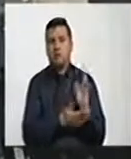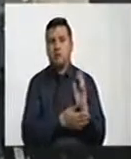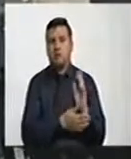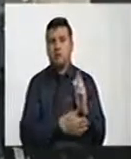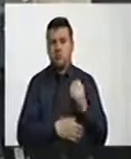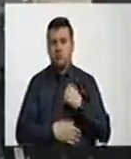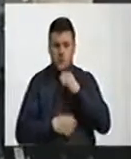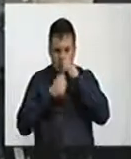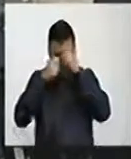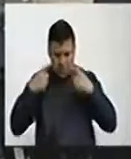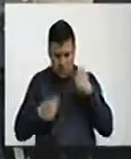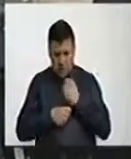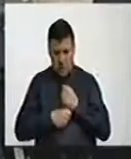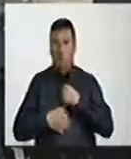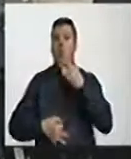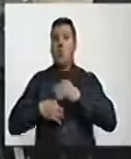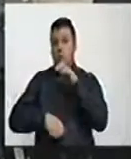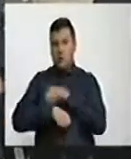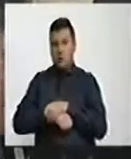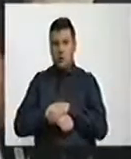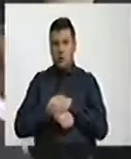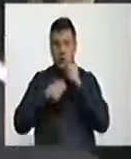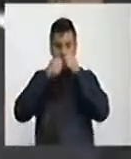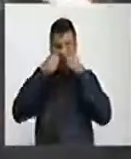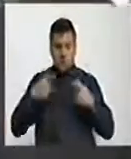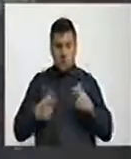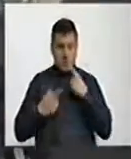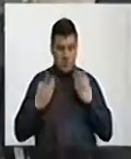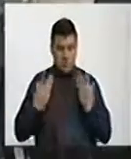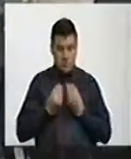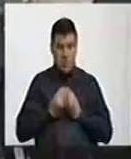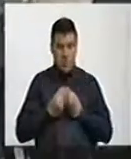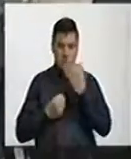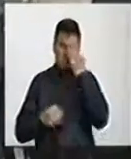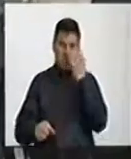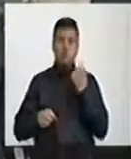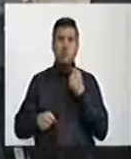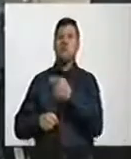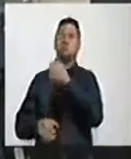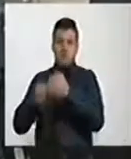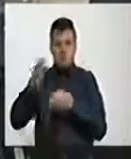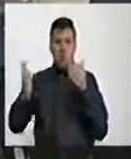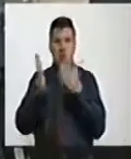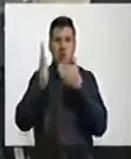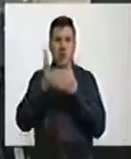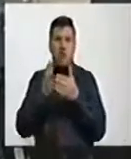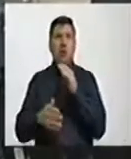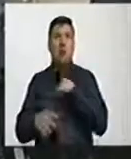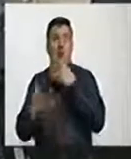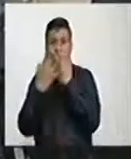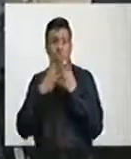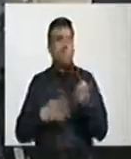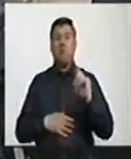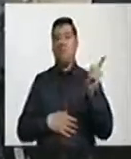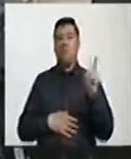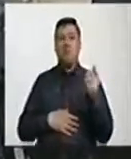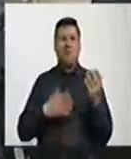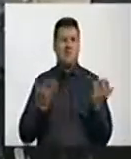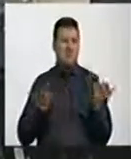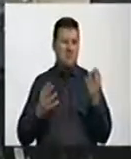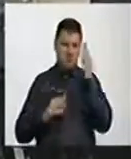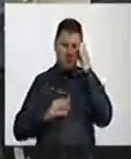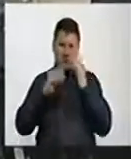funcionarios públicos y agentes del Estado, incluidos los miembros de la fuerza pública, aplicando ante estos últimos